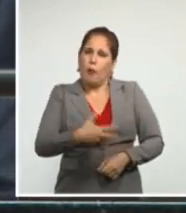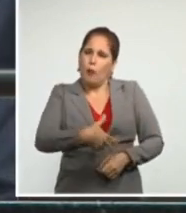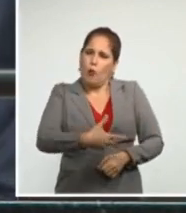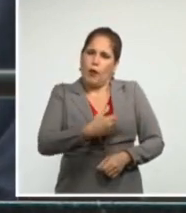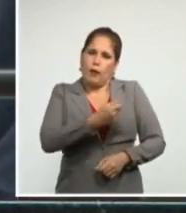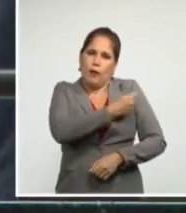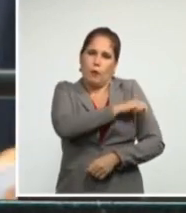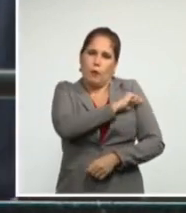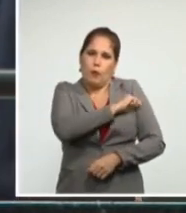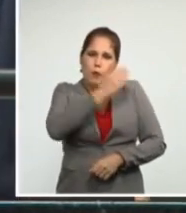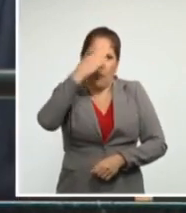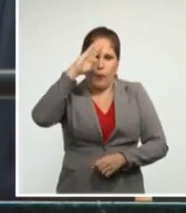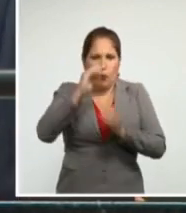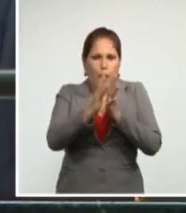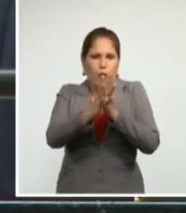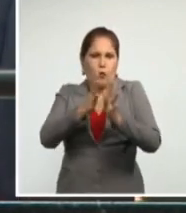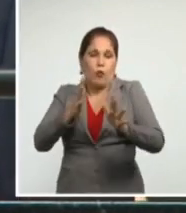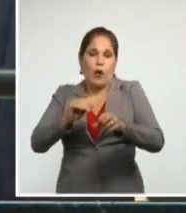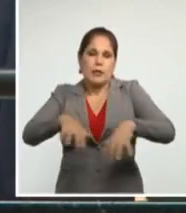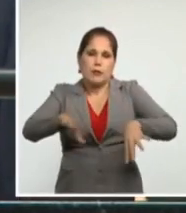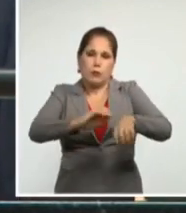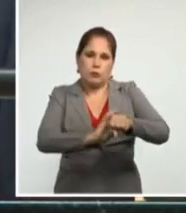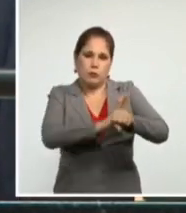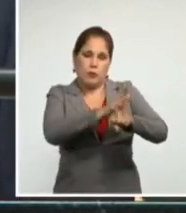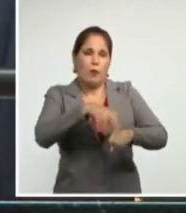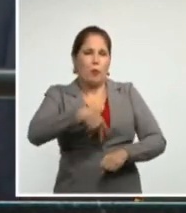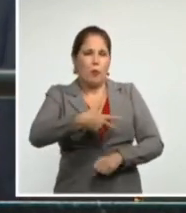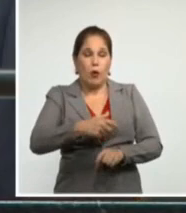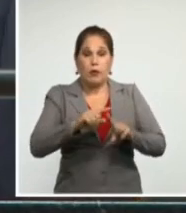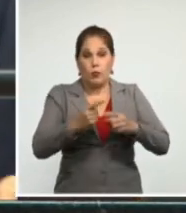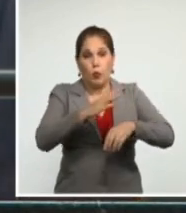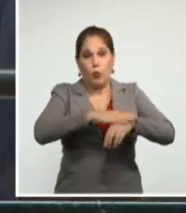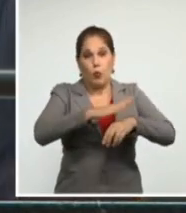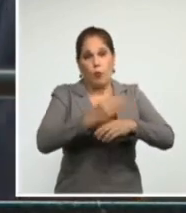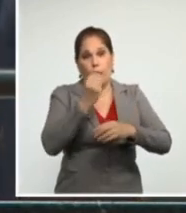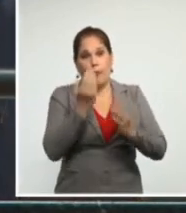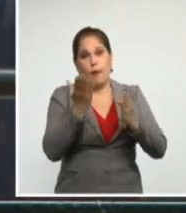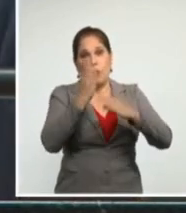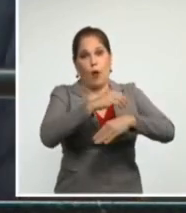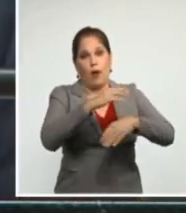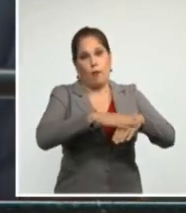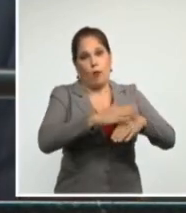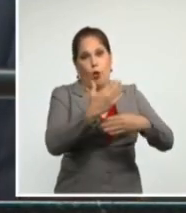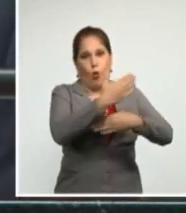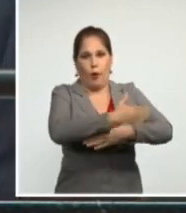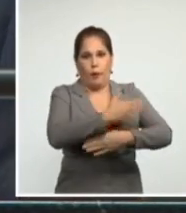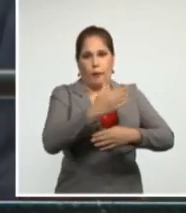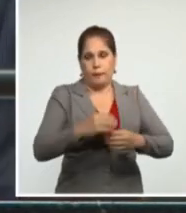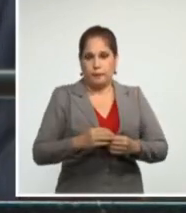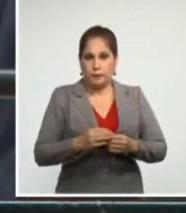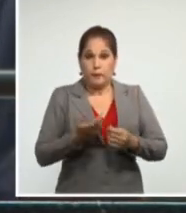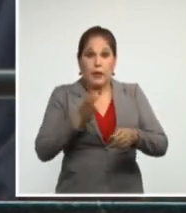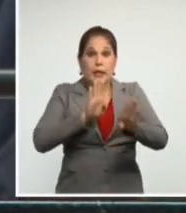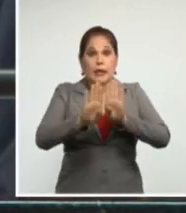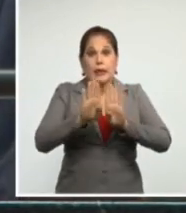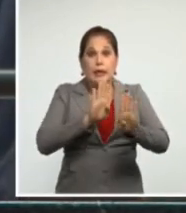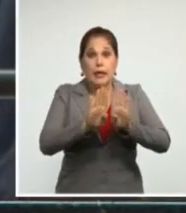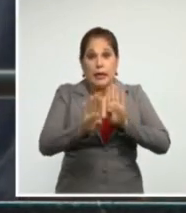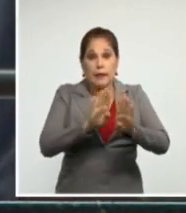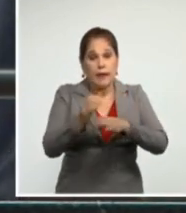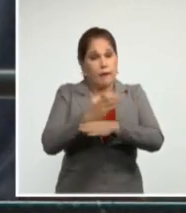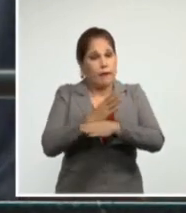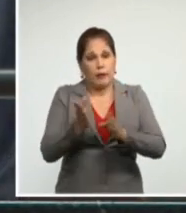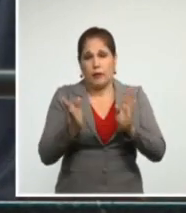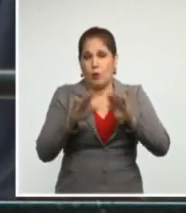en medio de la pandemia. En el desabastecimiento de las tiendas